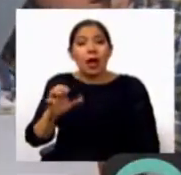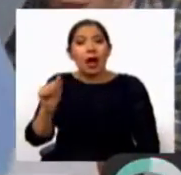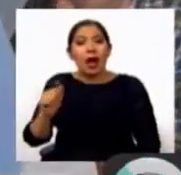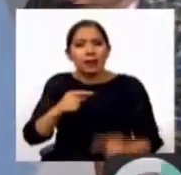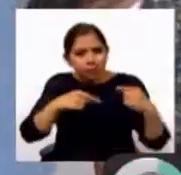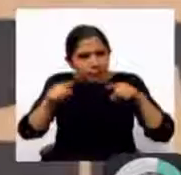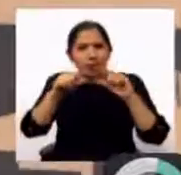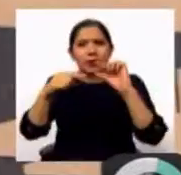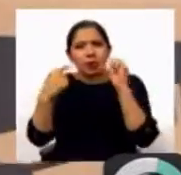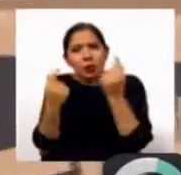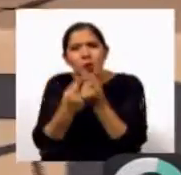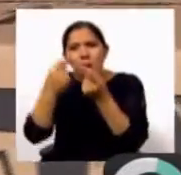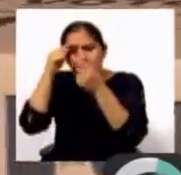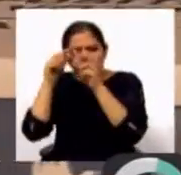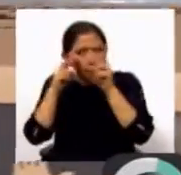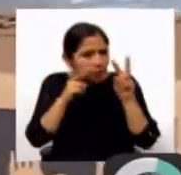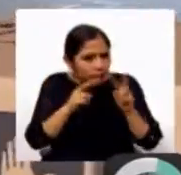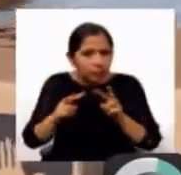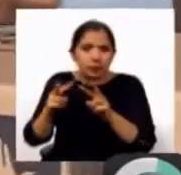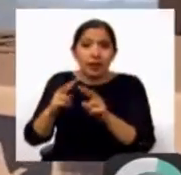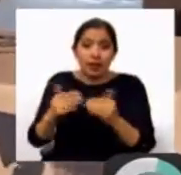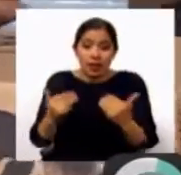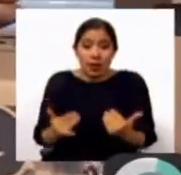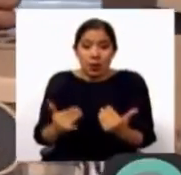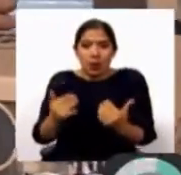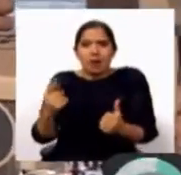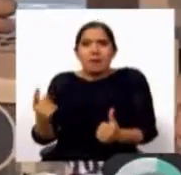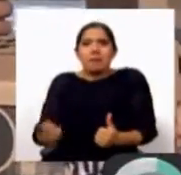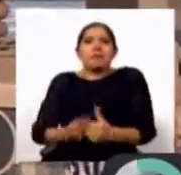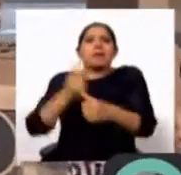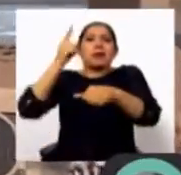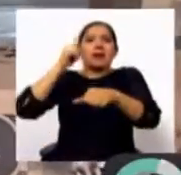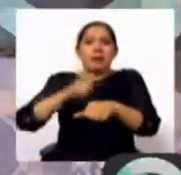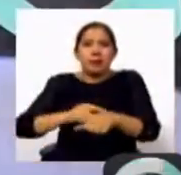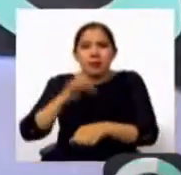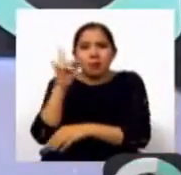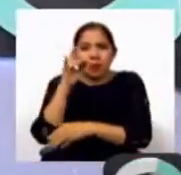electorales. En este caso será la primera vez que el país va a primarias.